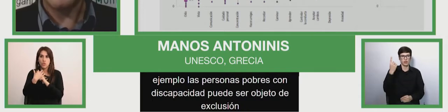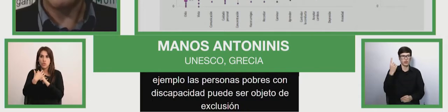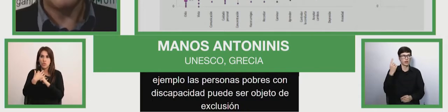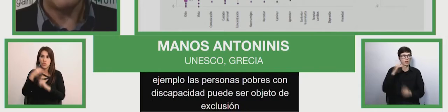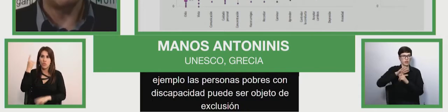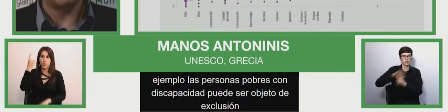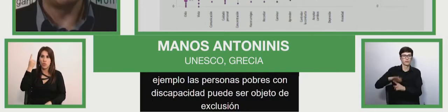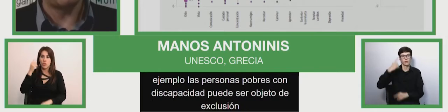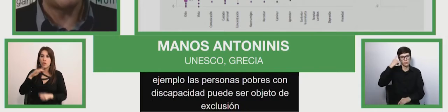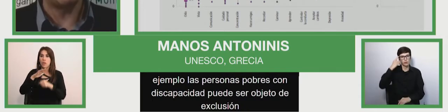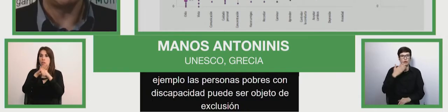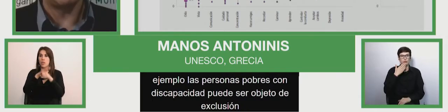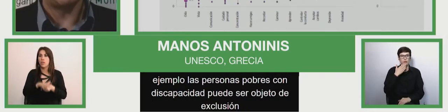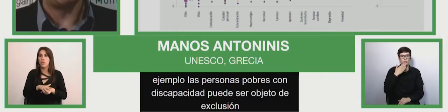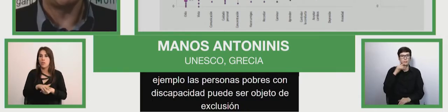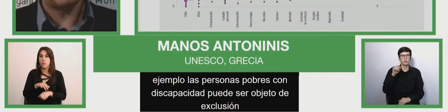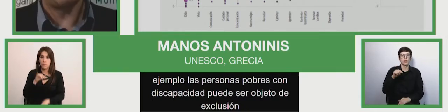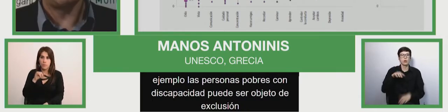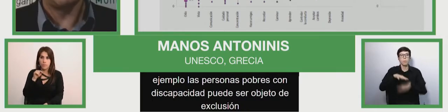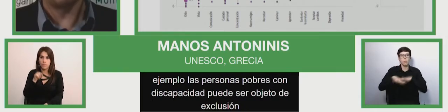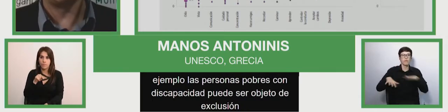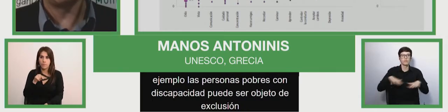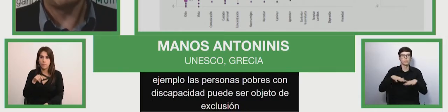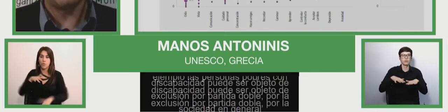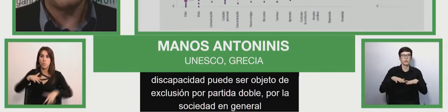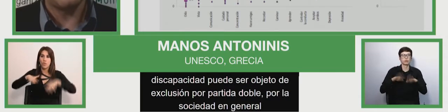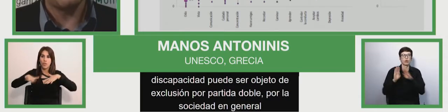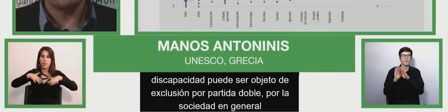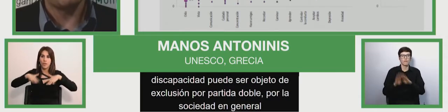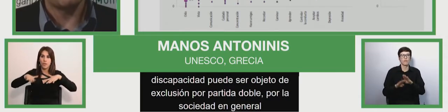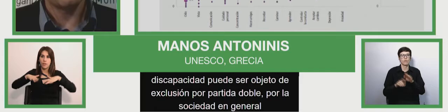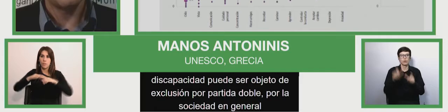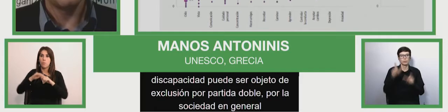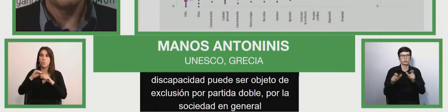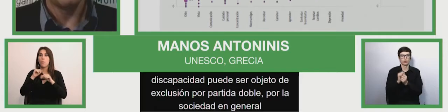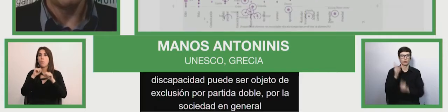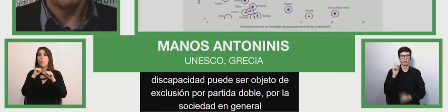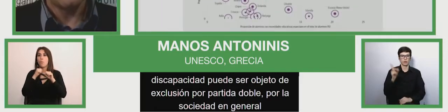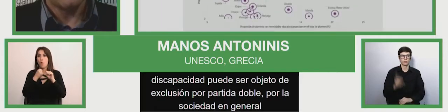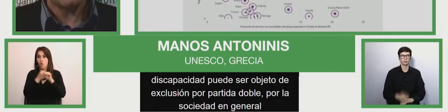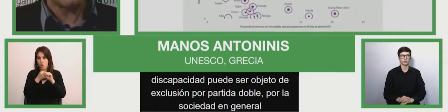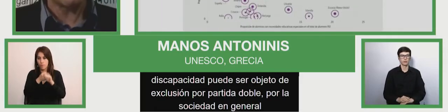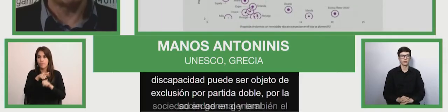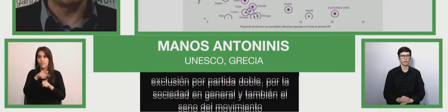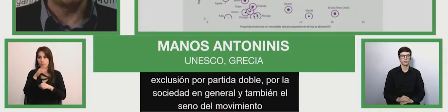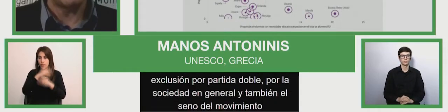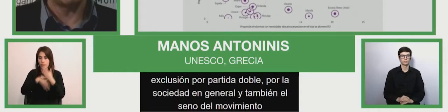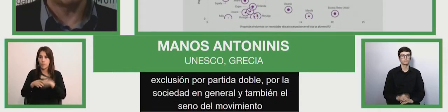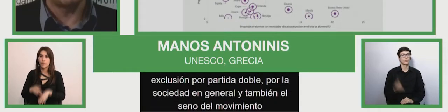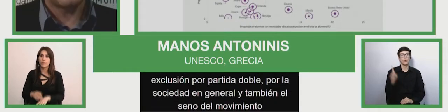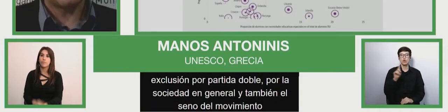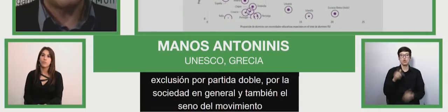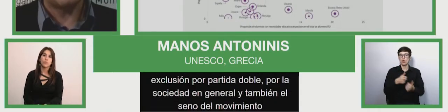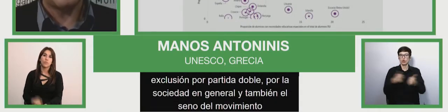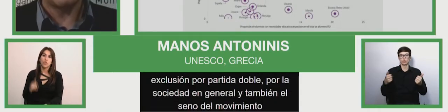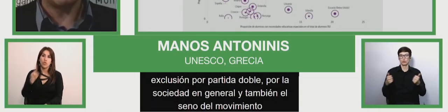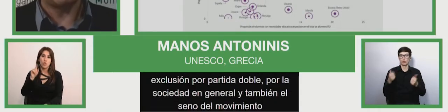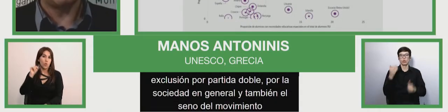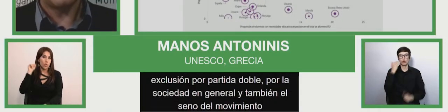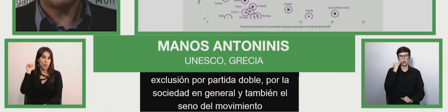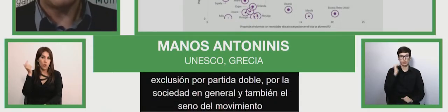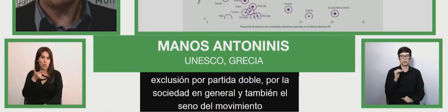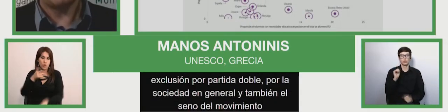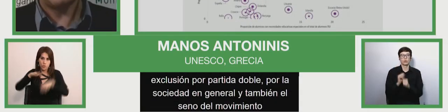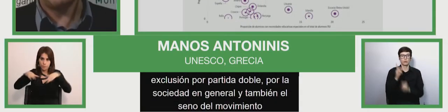en el seno del movimiento en favor de las personas con discapacidad. No todos los niños con discapacidad tienen